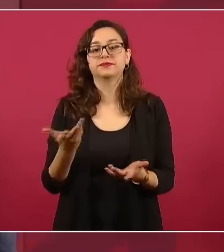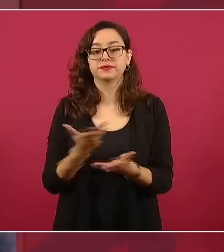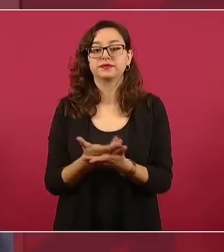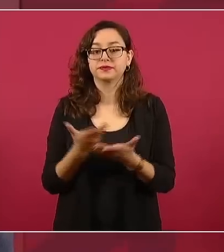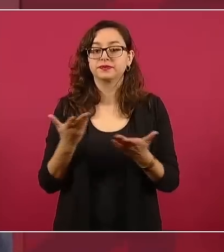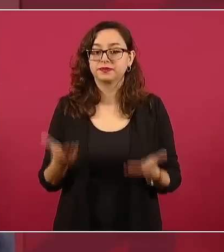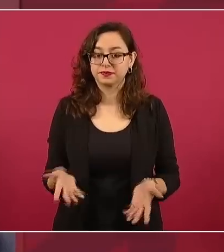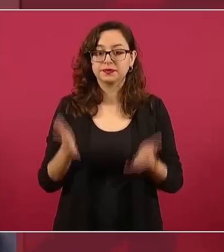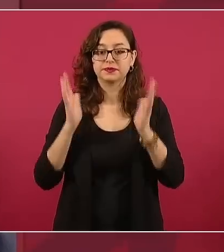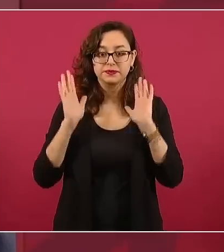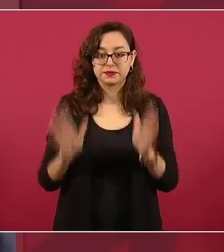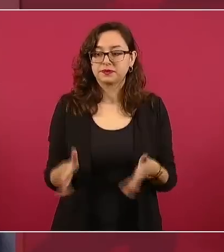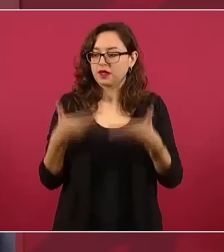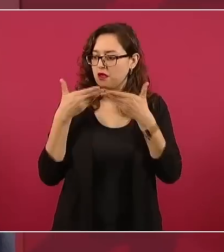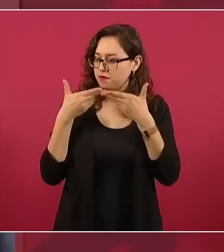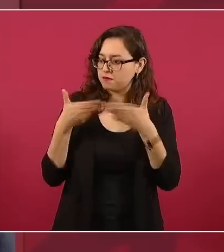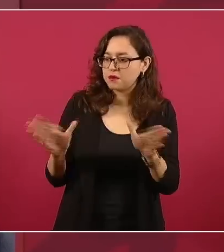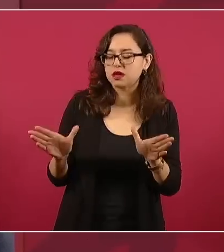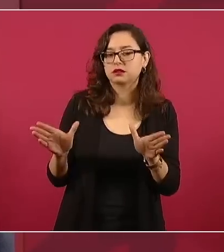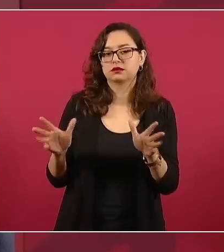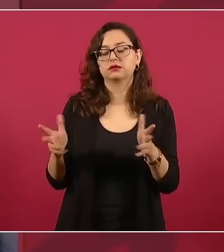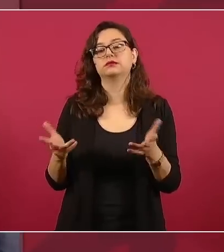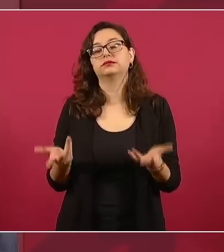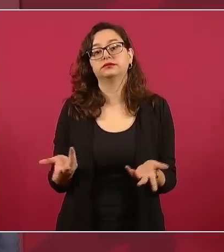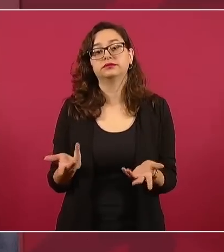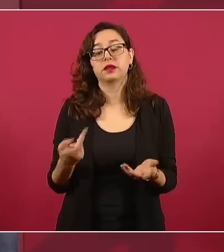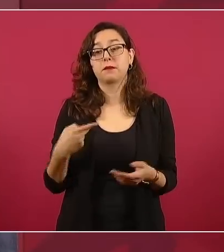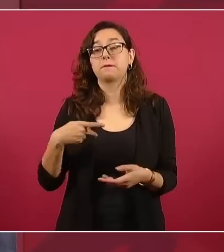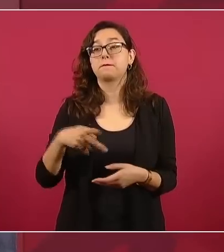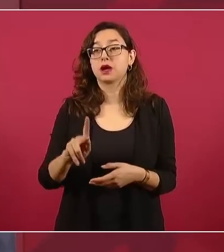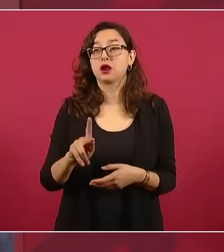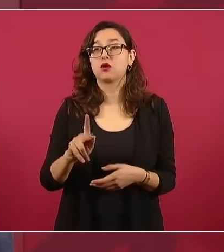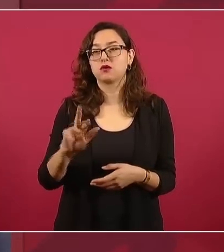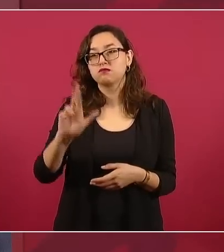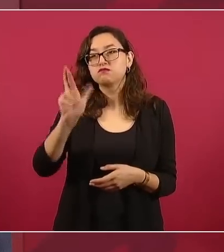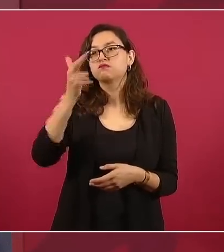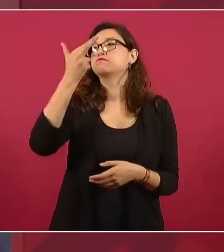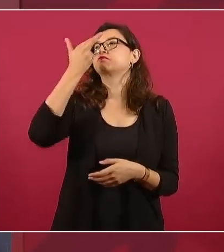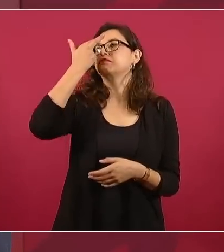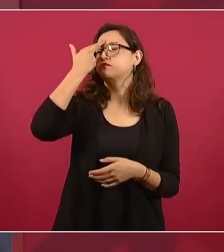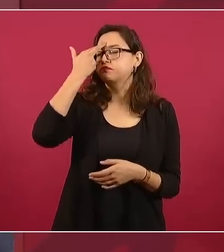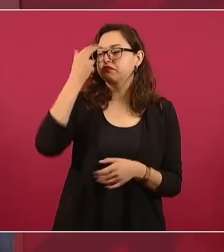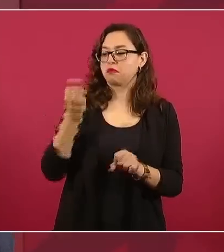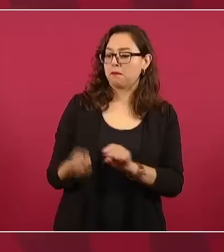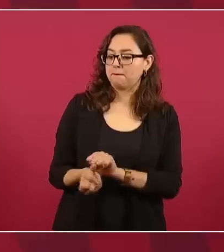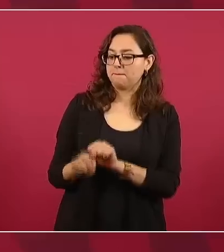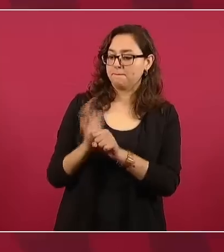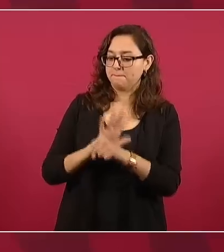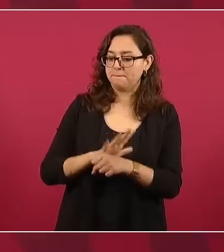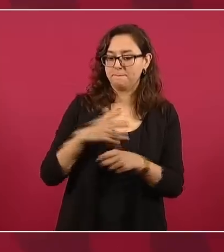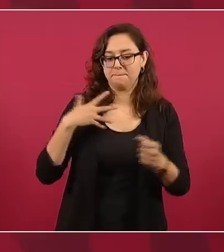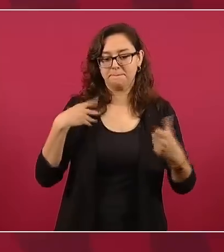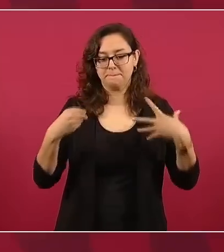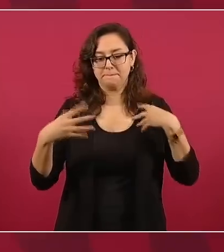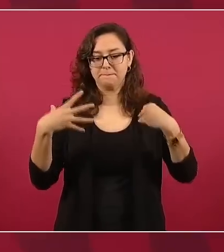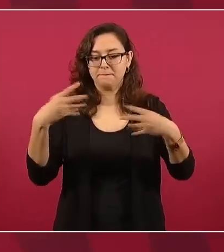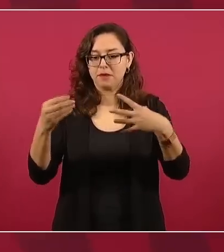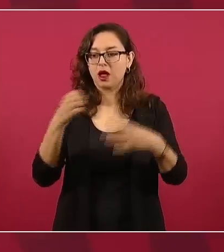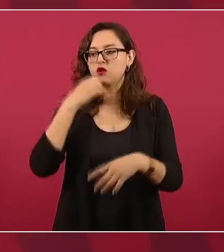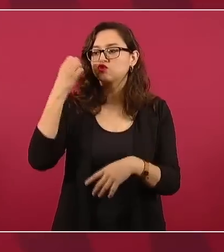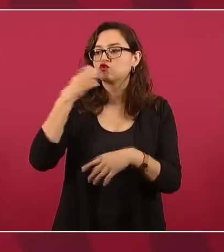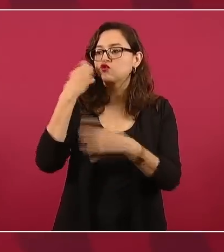destaco que aún en esos momentos maestras, maestros seguían